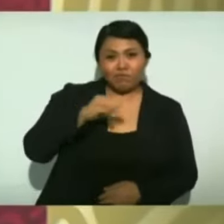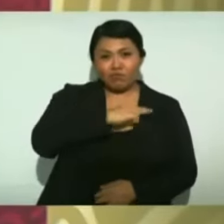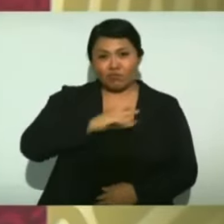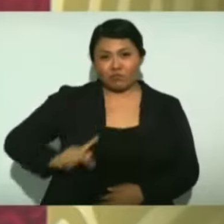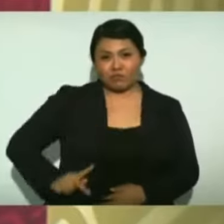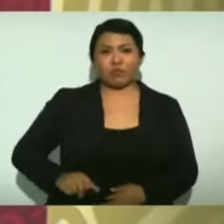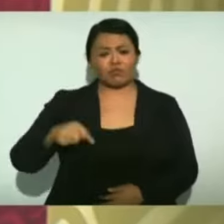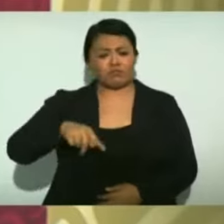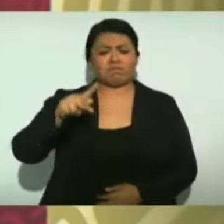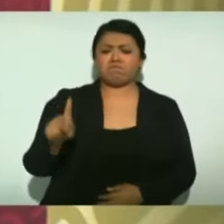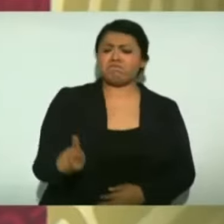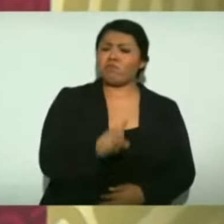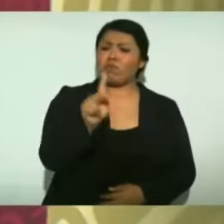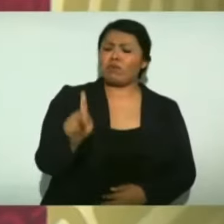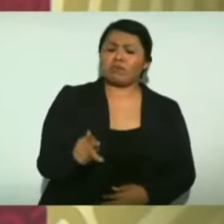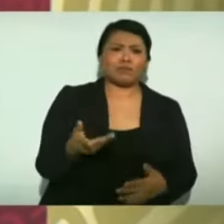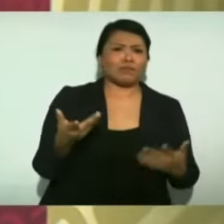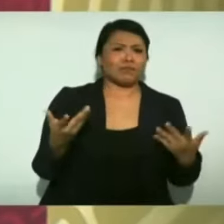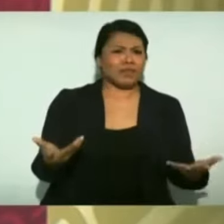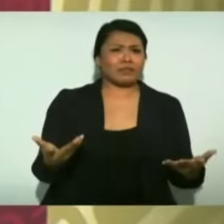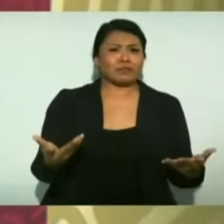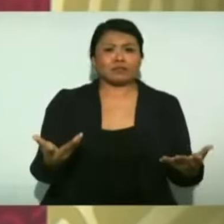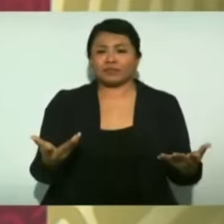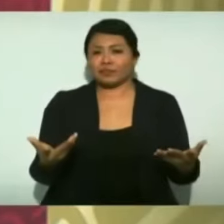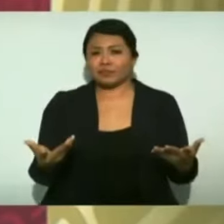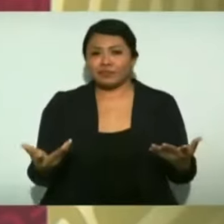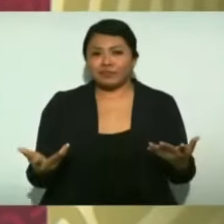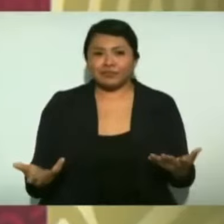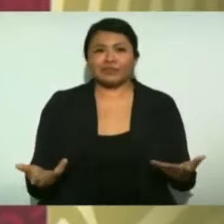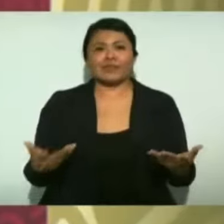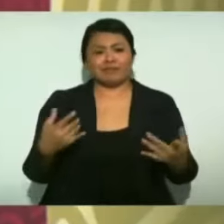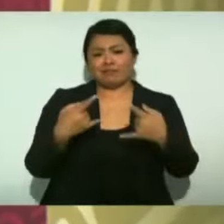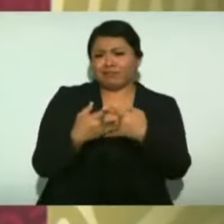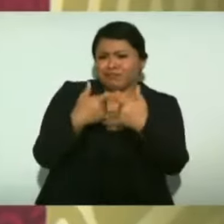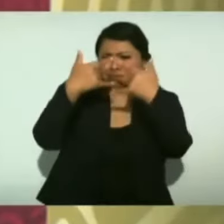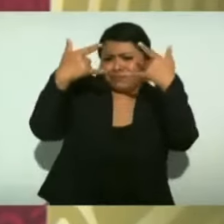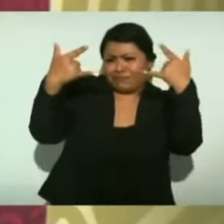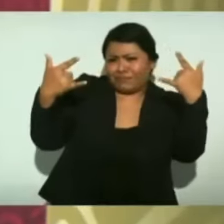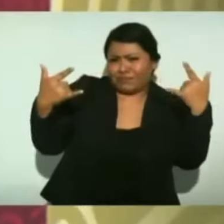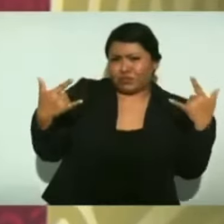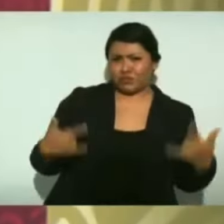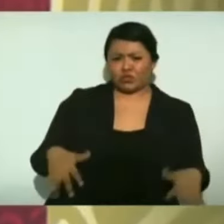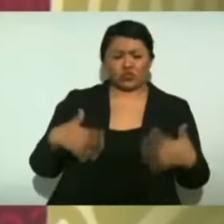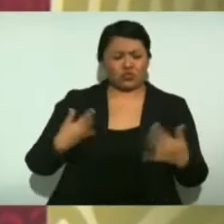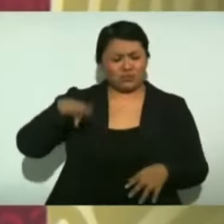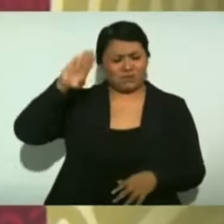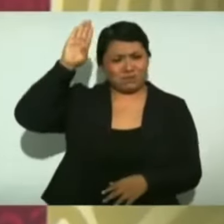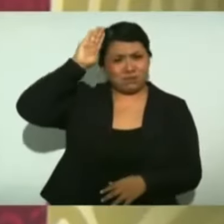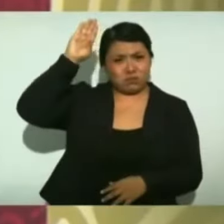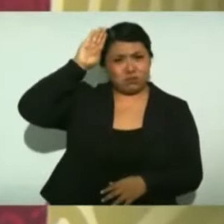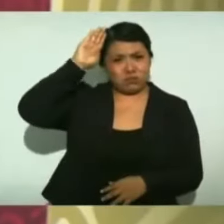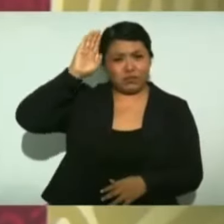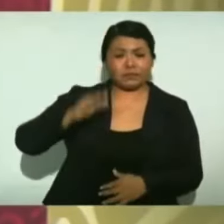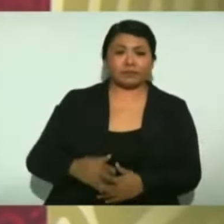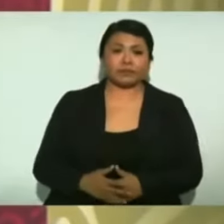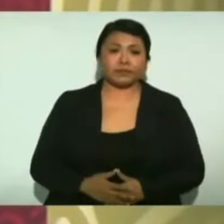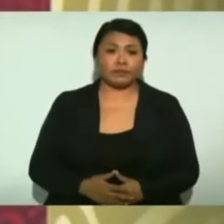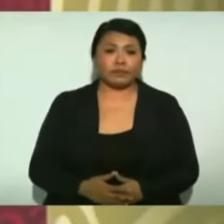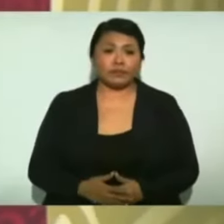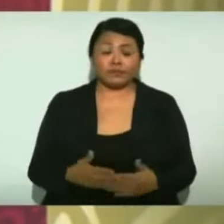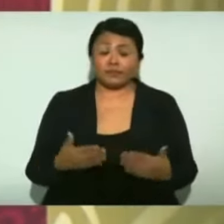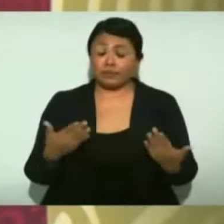es un pueblo con mucha historia, empezando porque